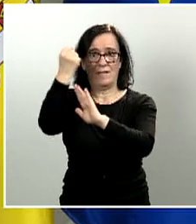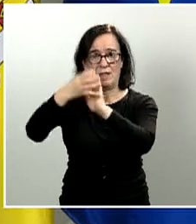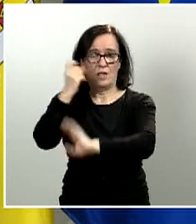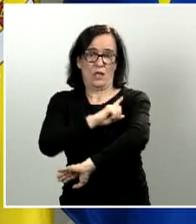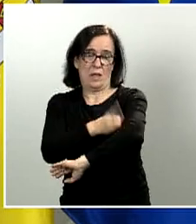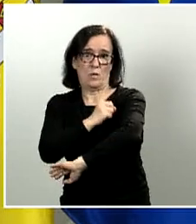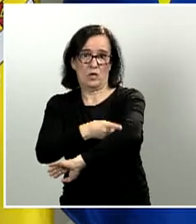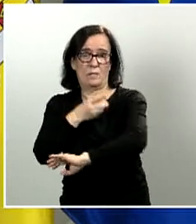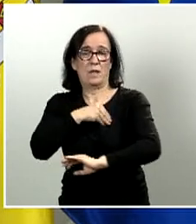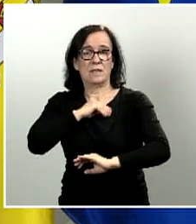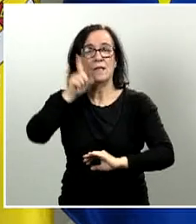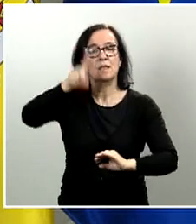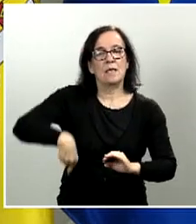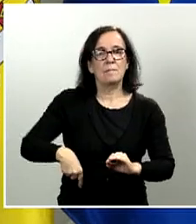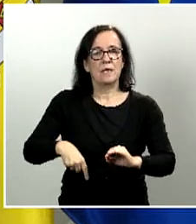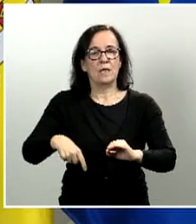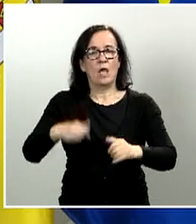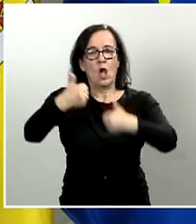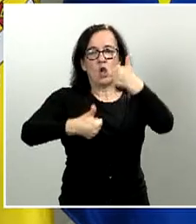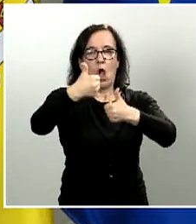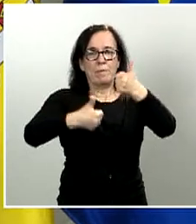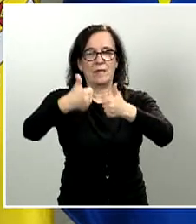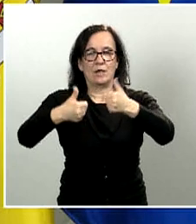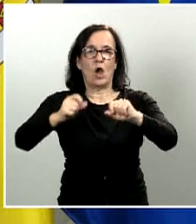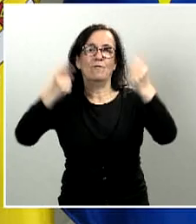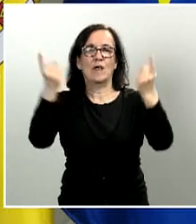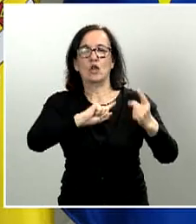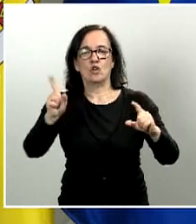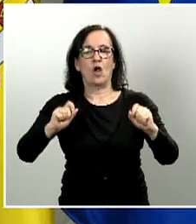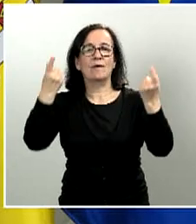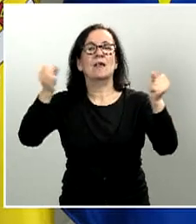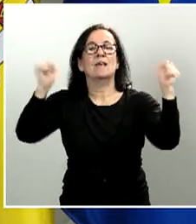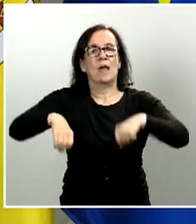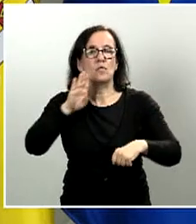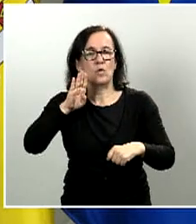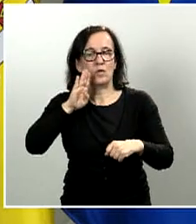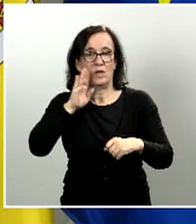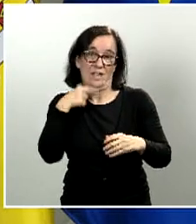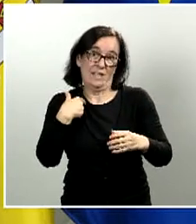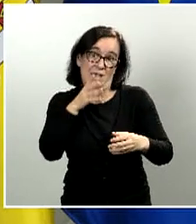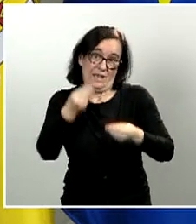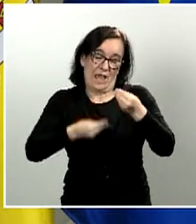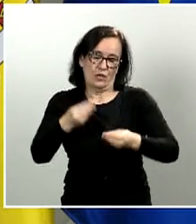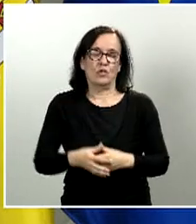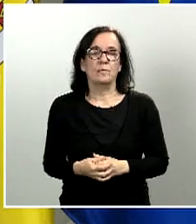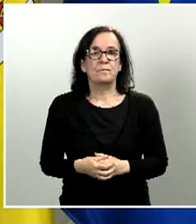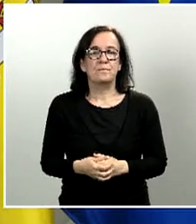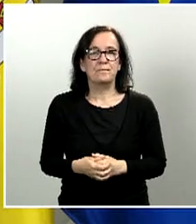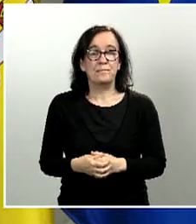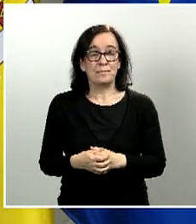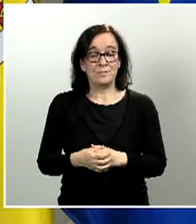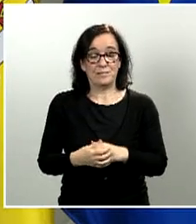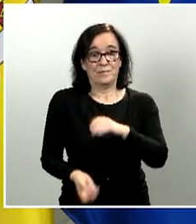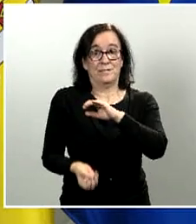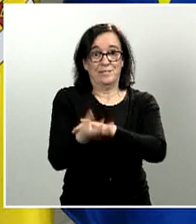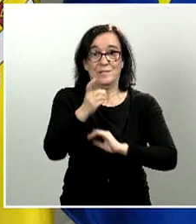así como de las competiciones oficiales y no oficiales de acuerdo con el acuerdo al que se ha llegado. Esta nueva fundación será la única